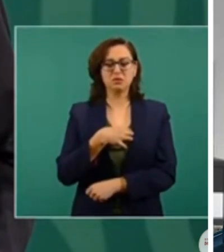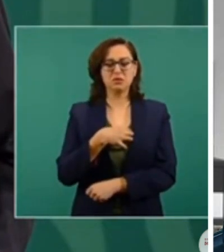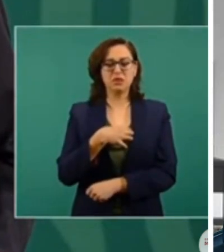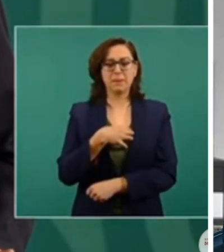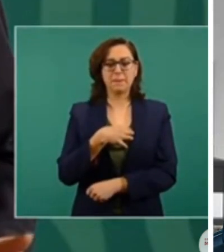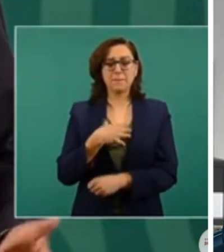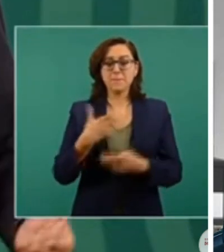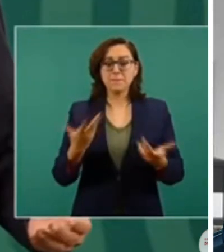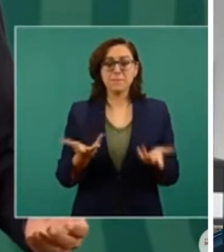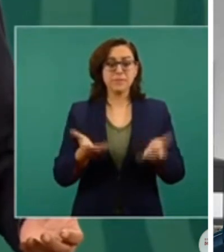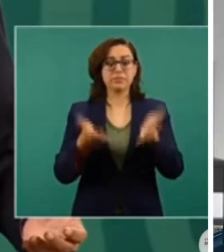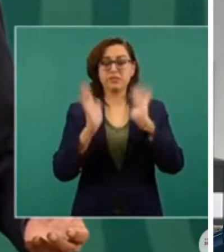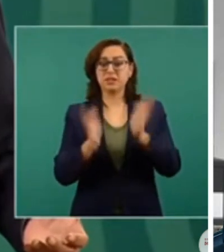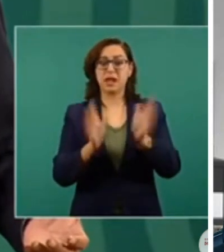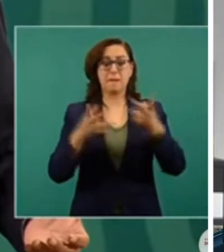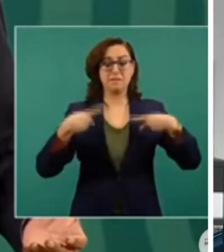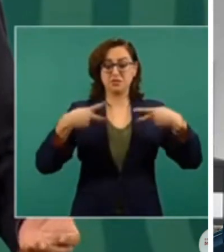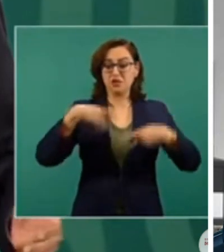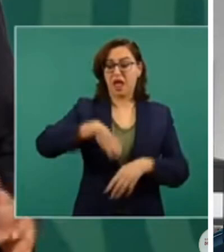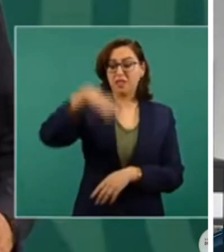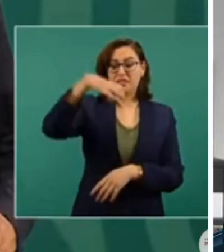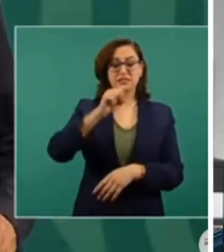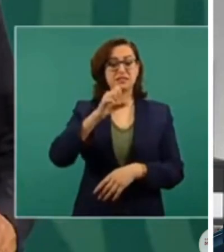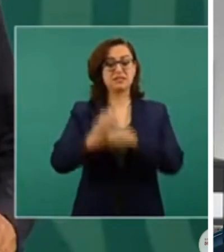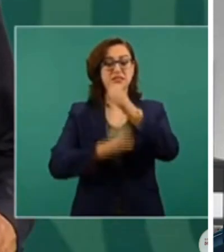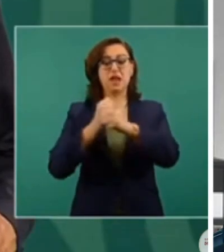como el 75% de los adultos mayores,